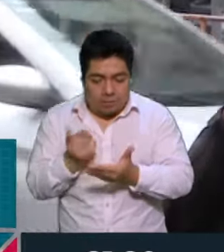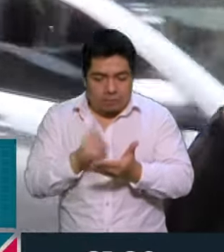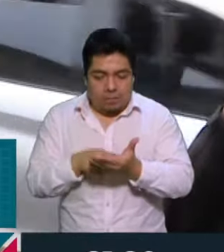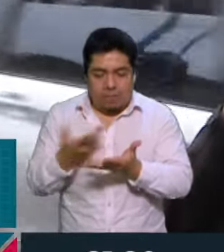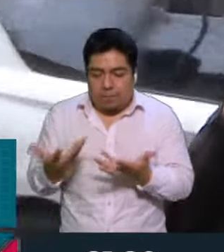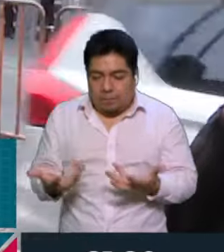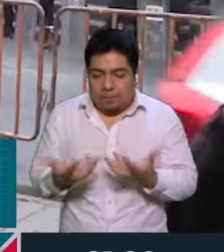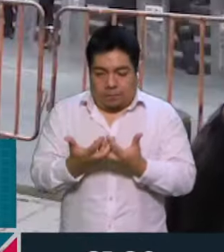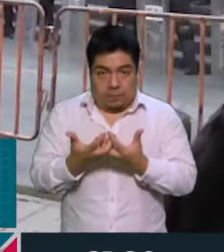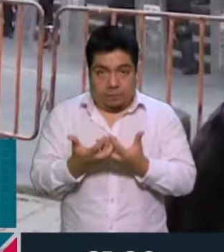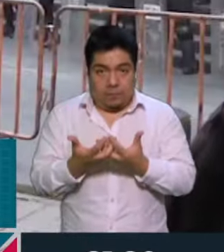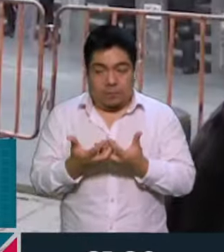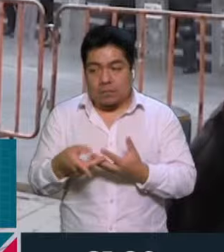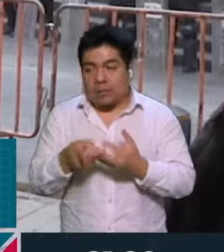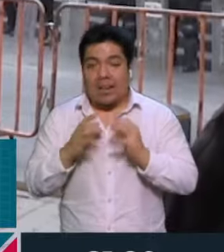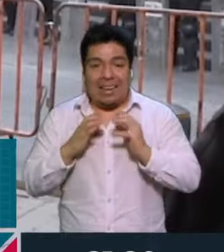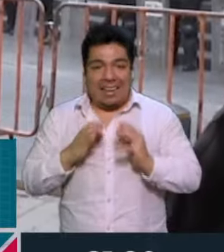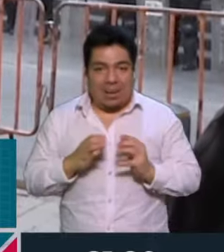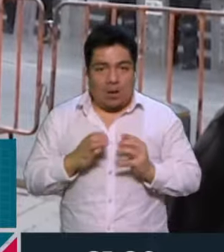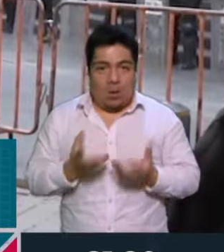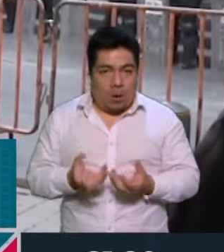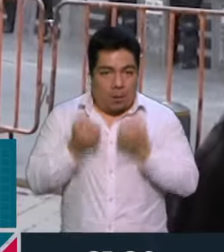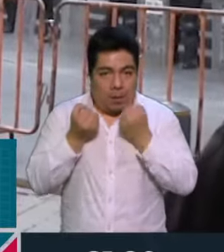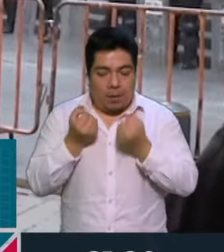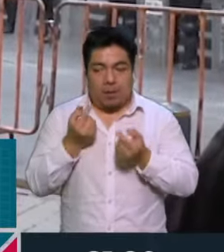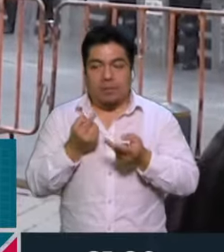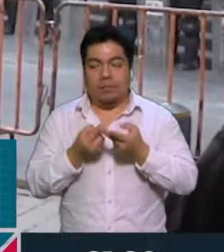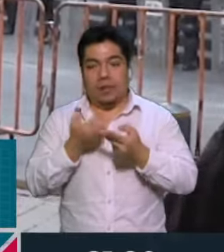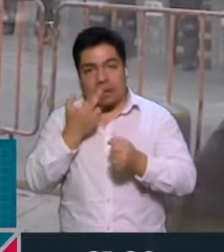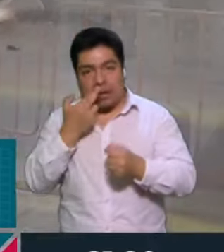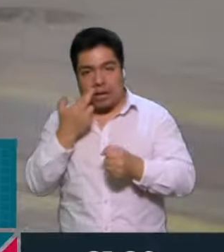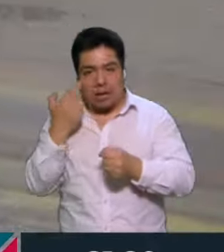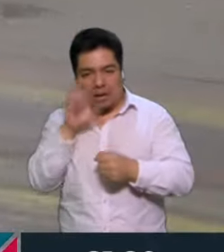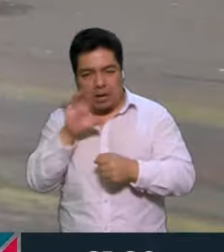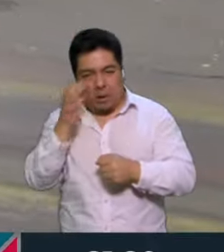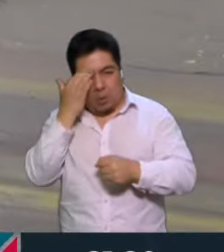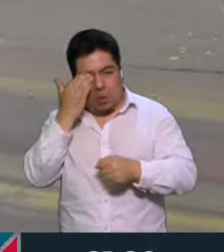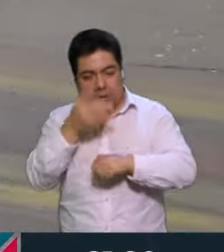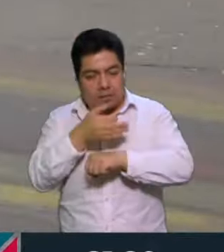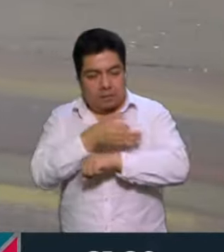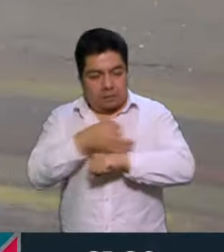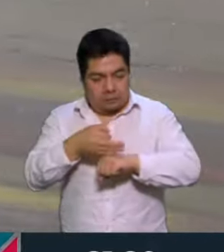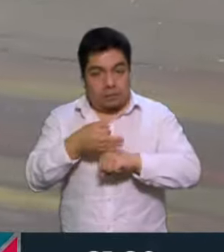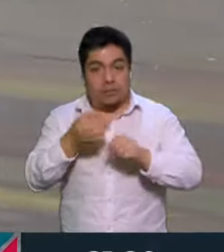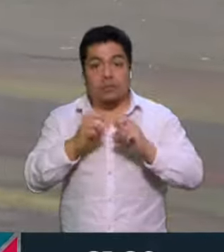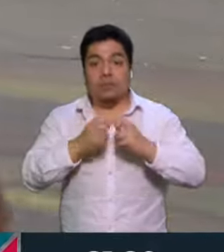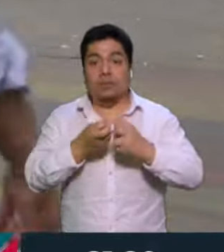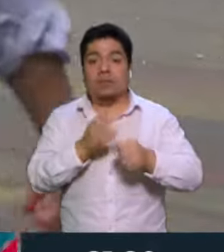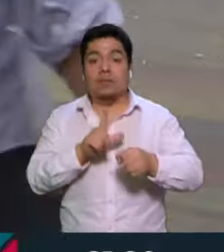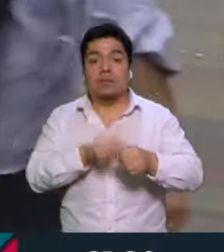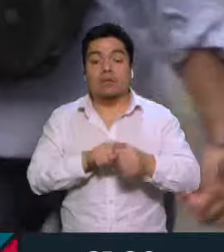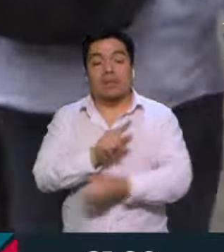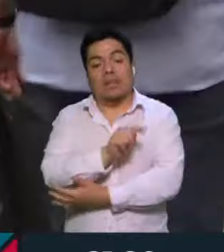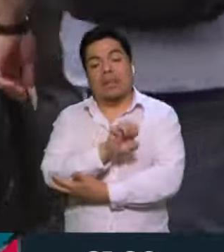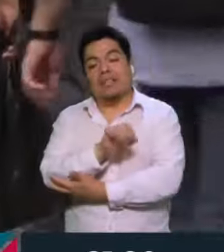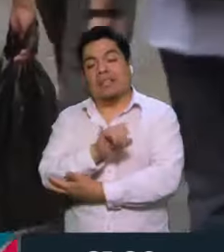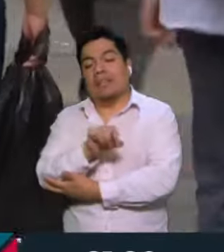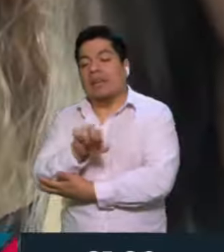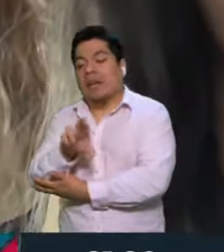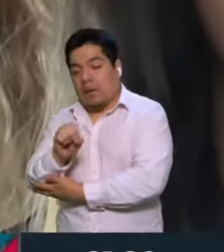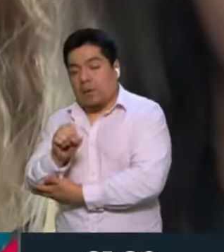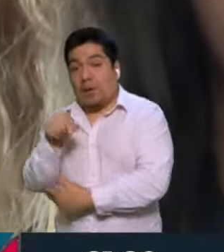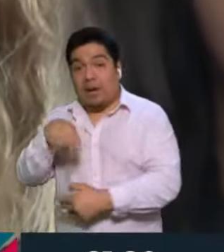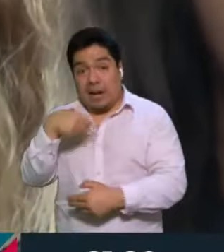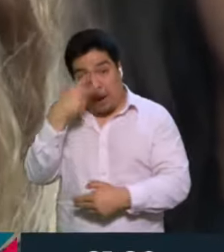para el rescate de los cuerpos, el reconocimiento de las familias sociales. Según la organización Transgender Europe, México es el